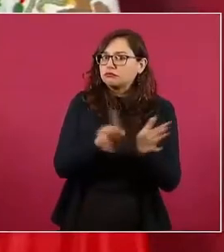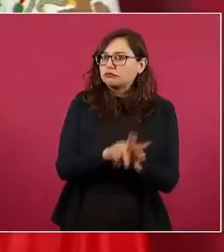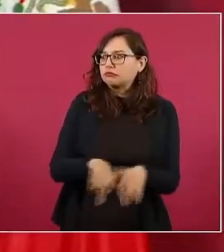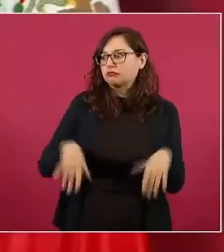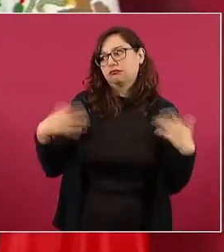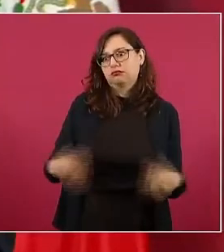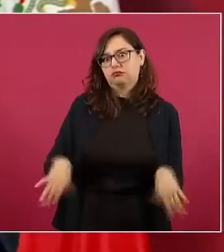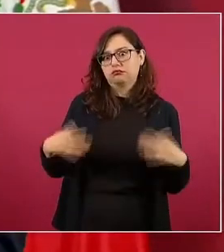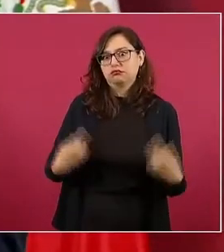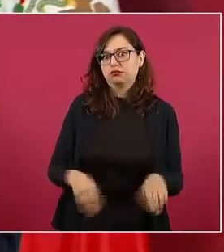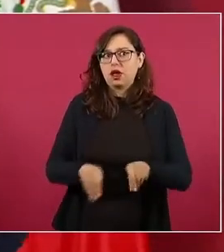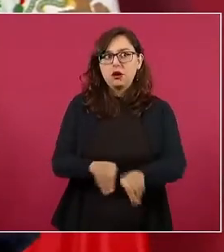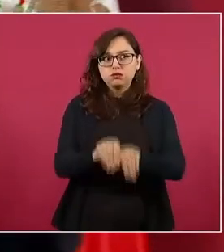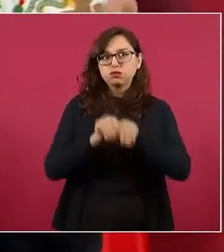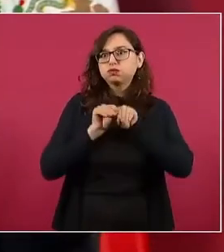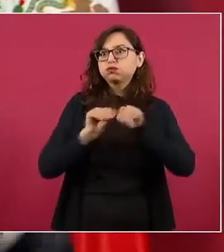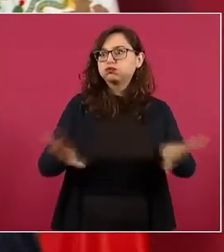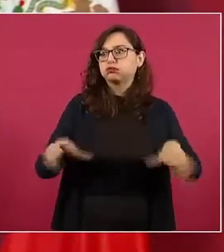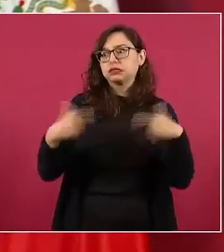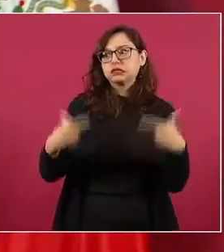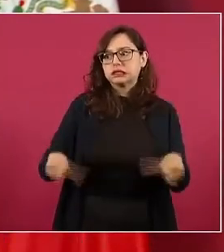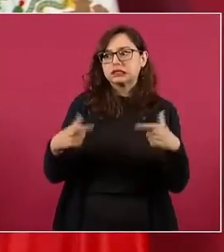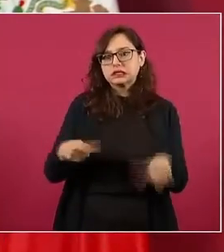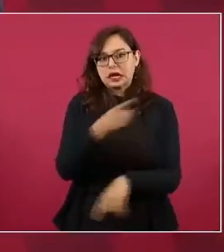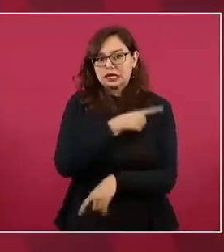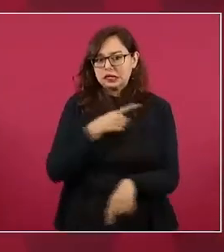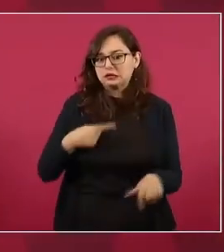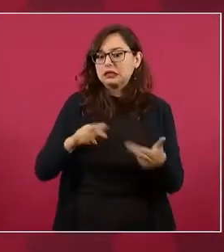importante, no conviene pelearse.